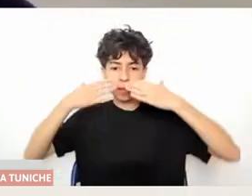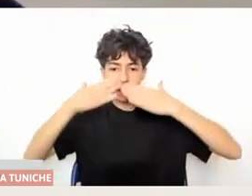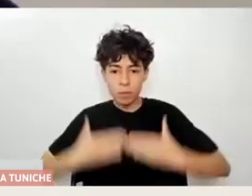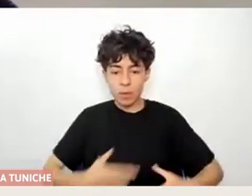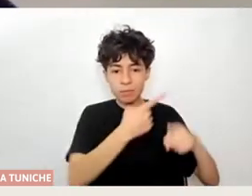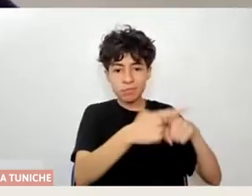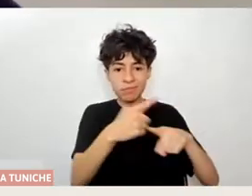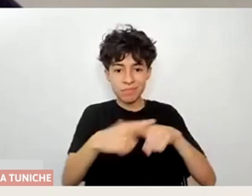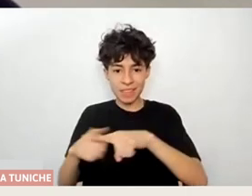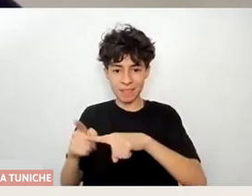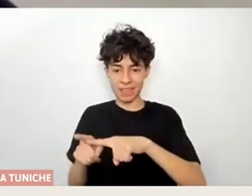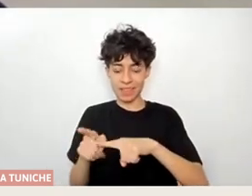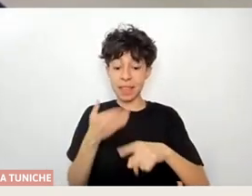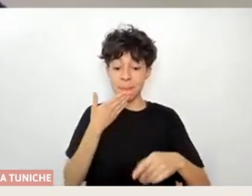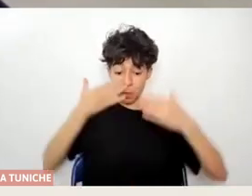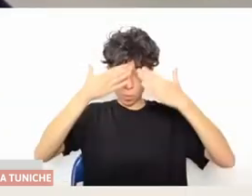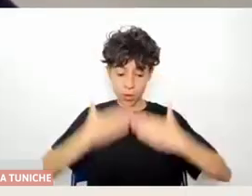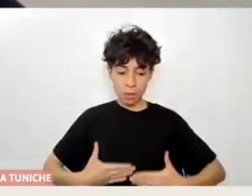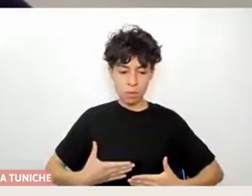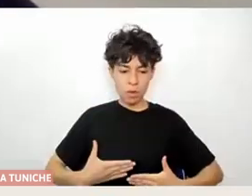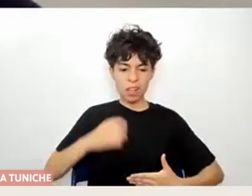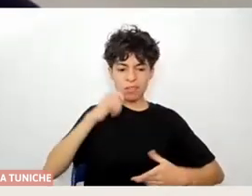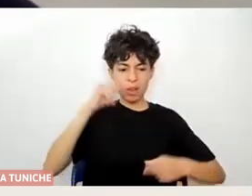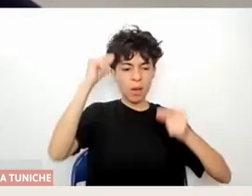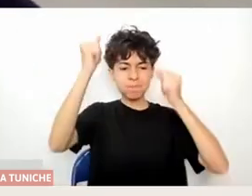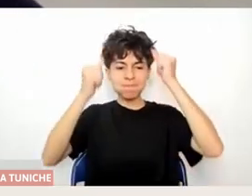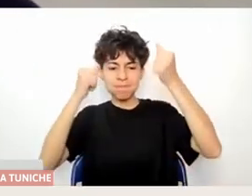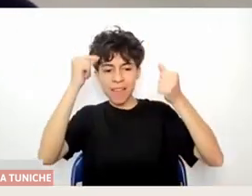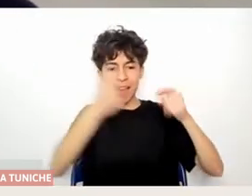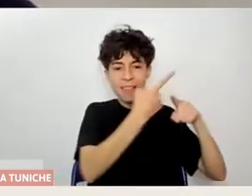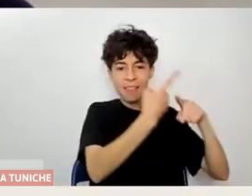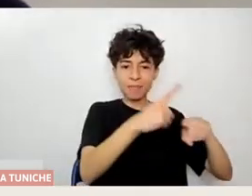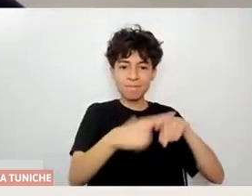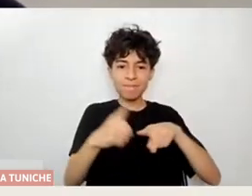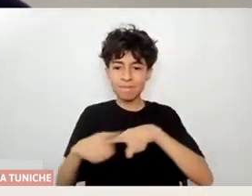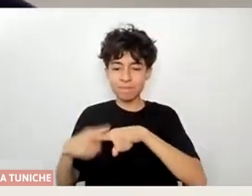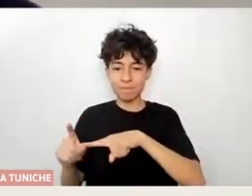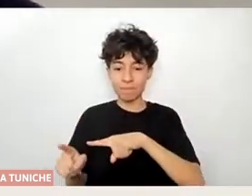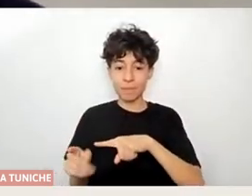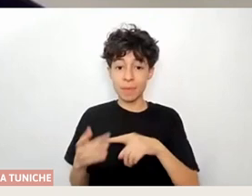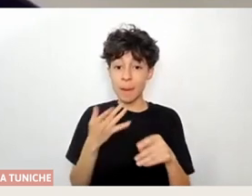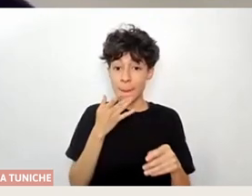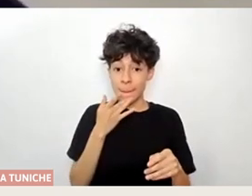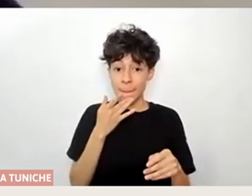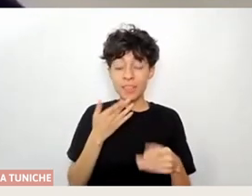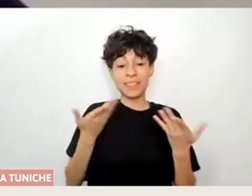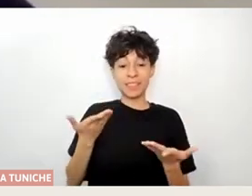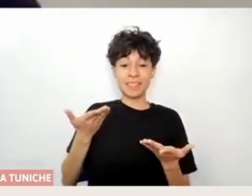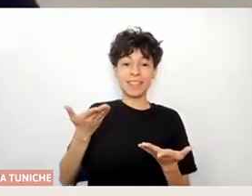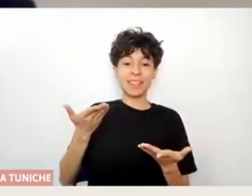con, con nuestros cuerpos. Entonces, el último desafío del taller era, en el fondo, que cualquier cuerpo a cuerpo pudiese